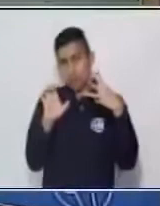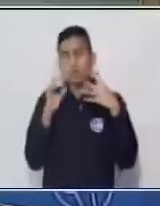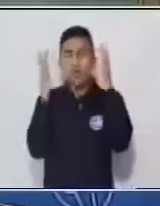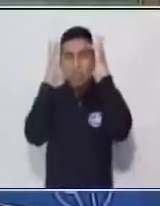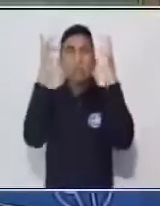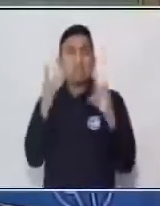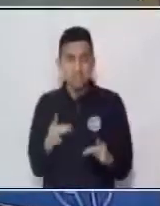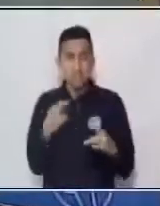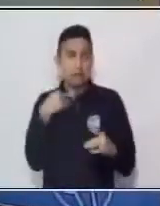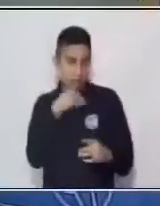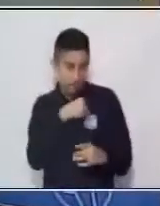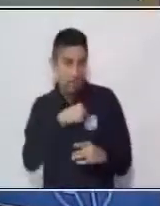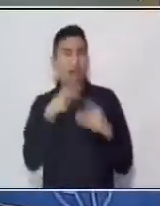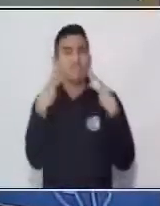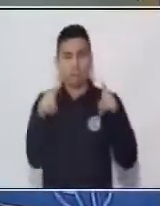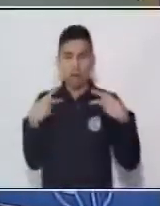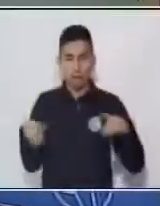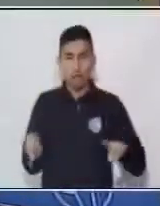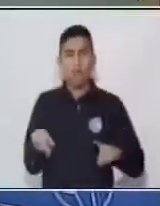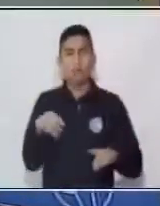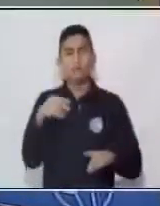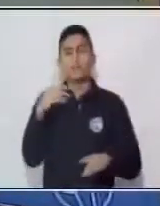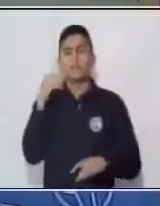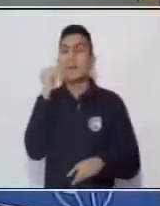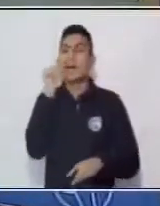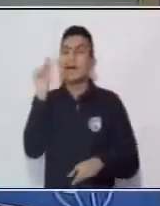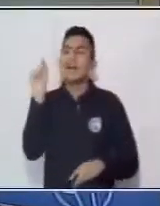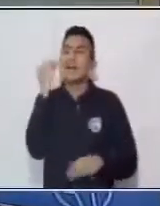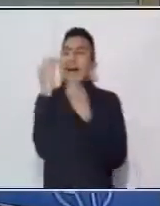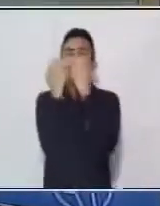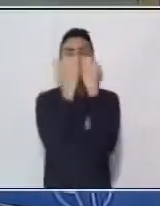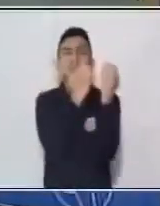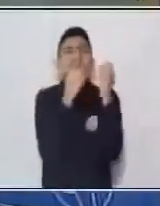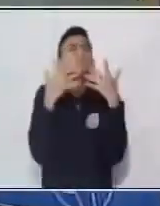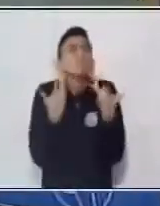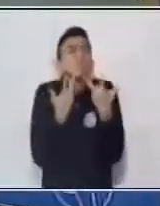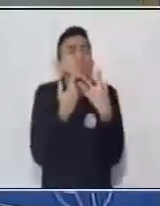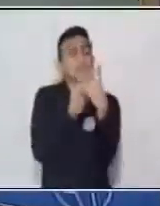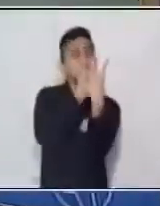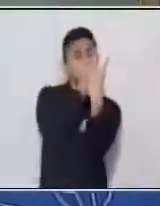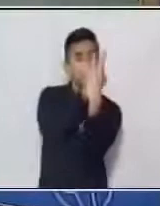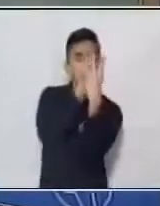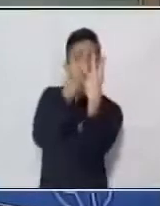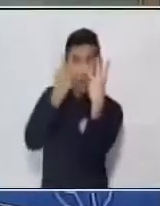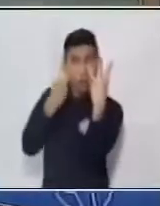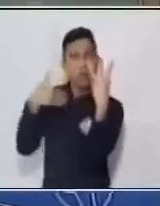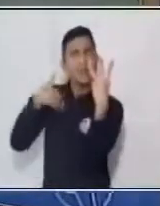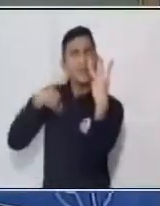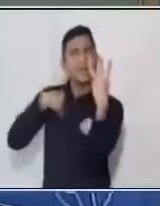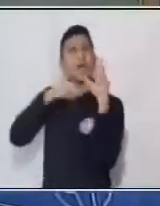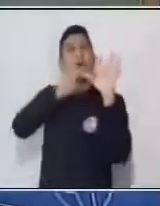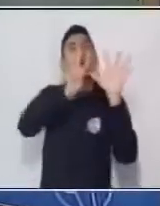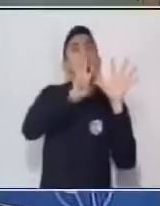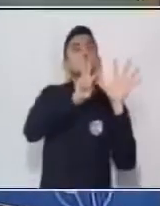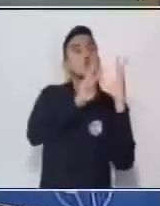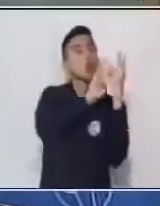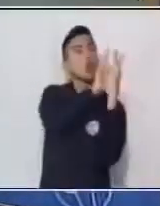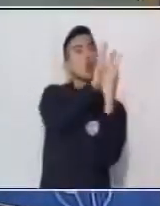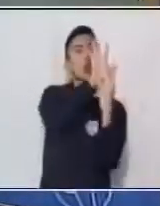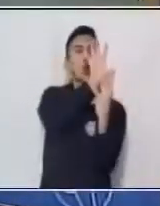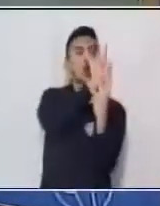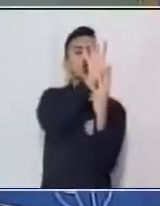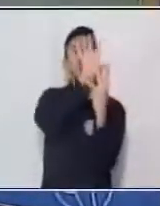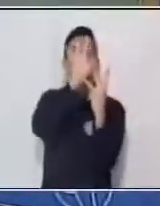quintales de maíz. Cada uno de ellos puso ocho quintales de maíz para vender.